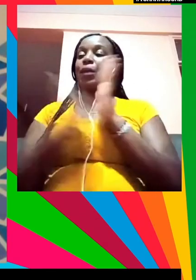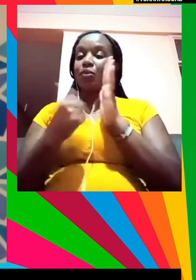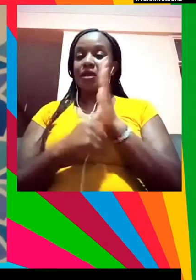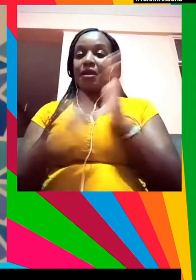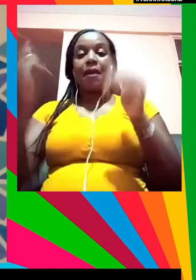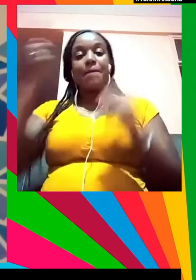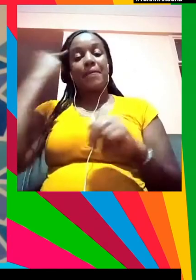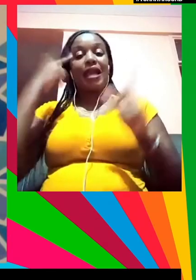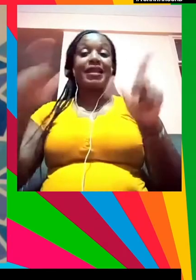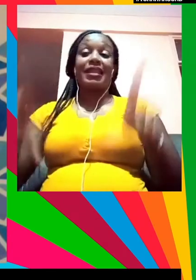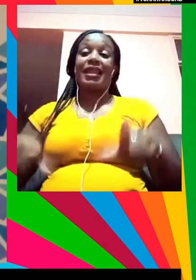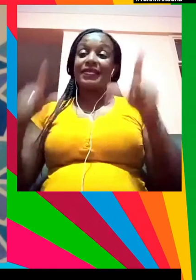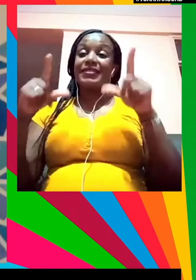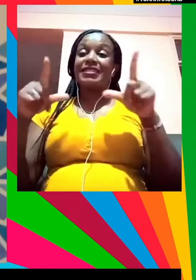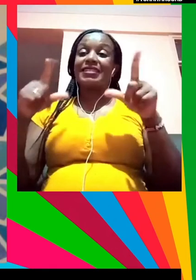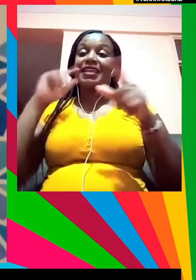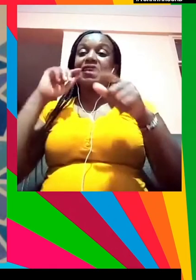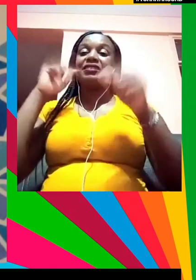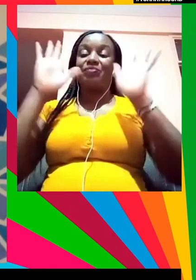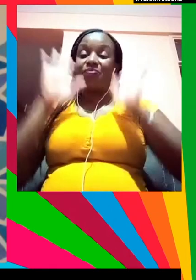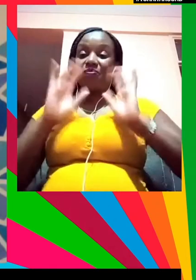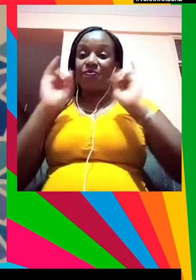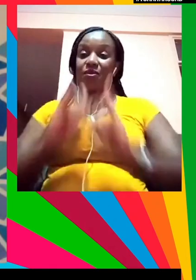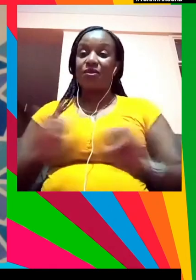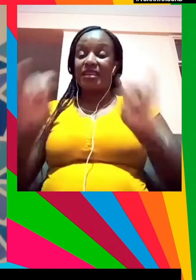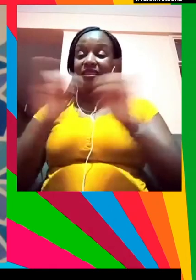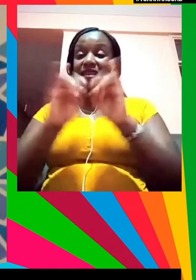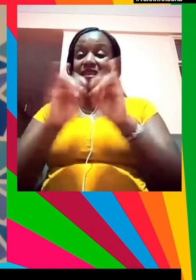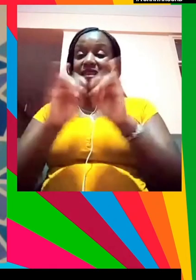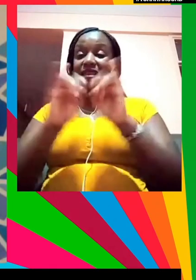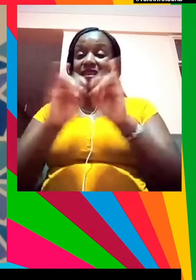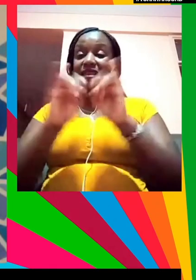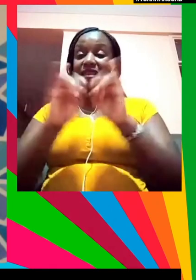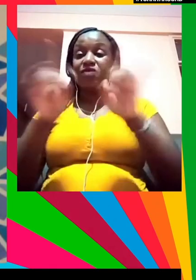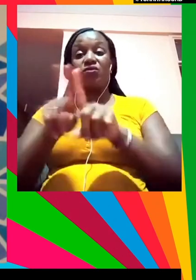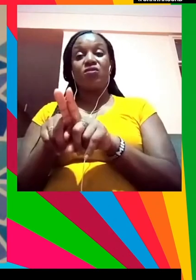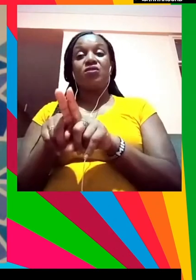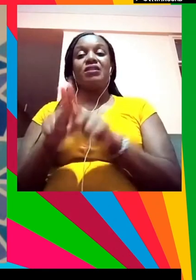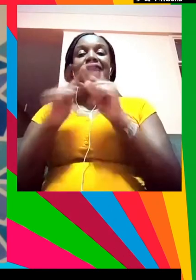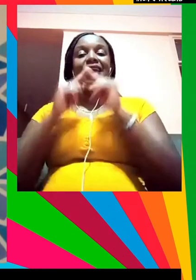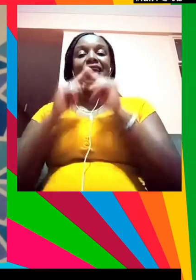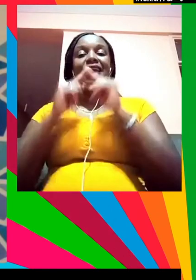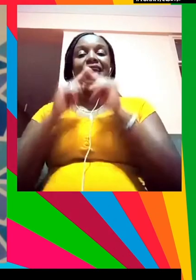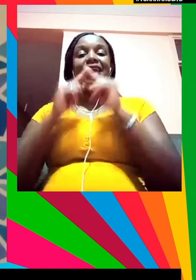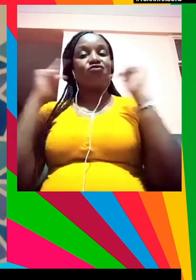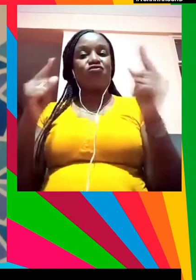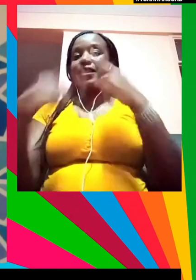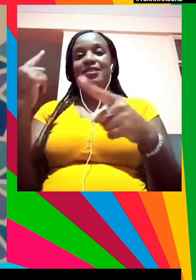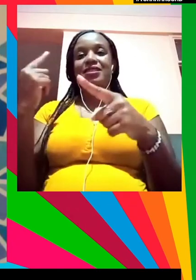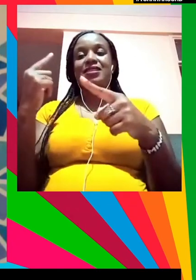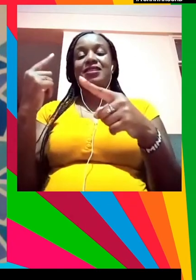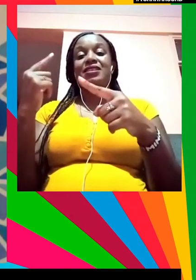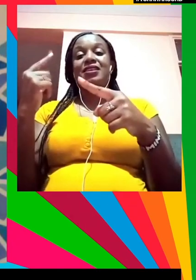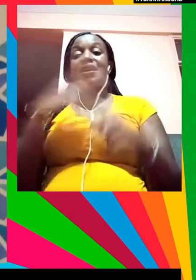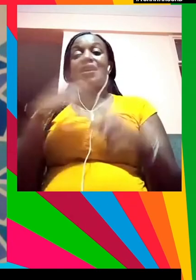representa eso también Me Too y creo que en la sociedad civil hemos ganado mucho